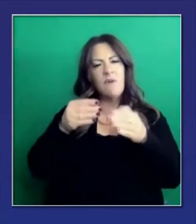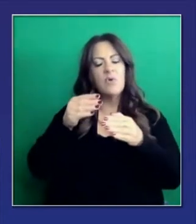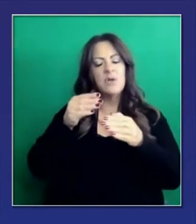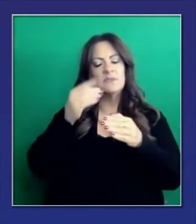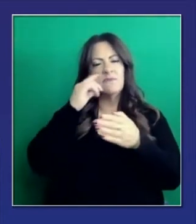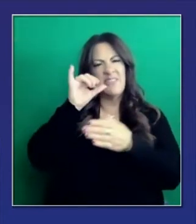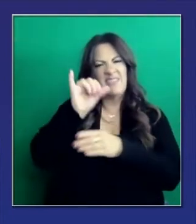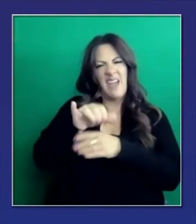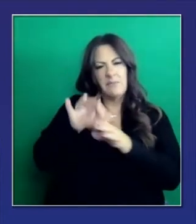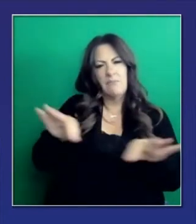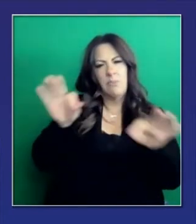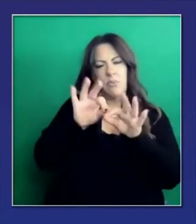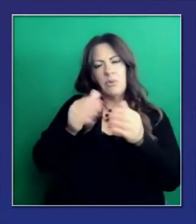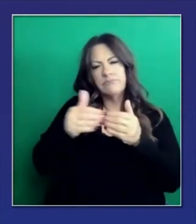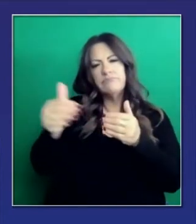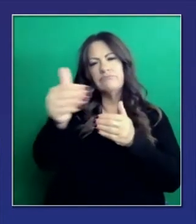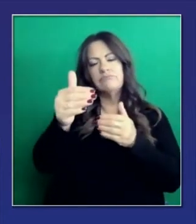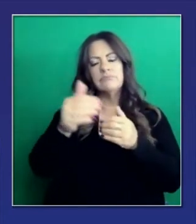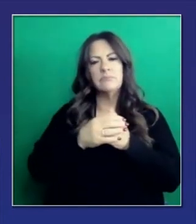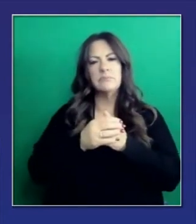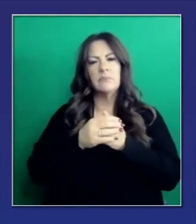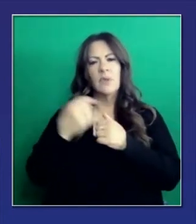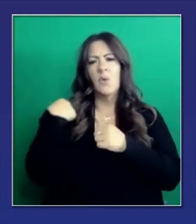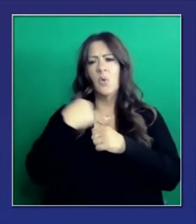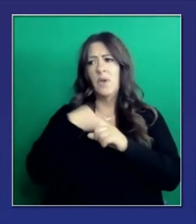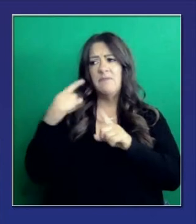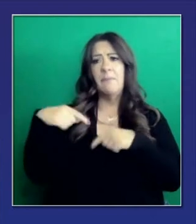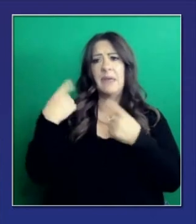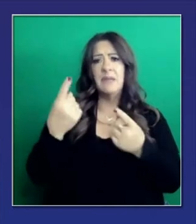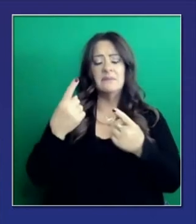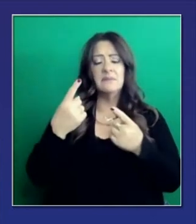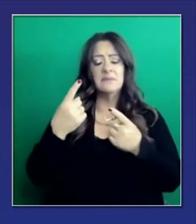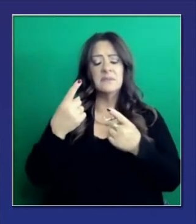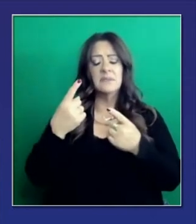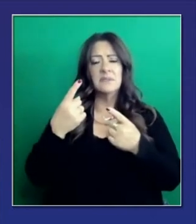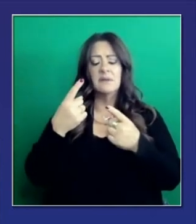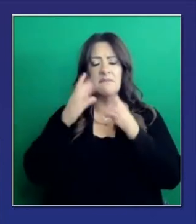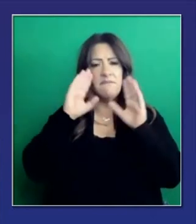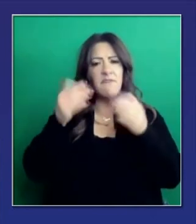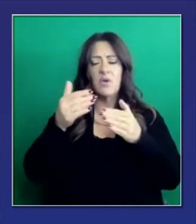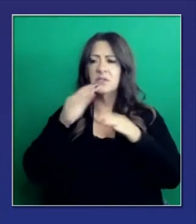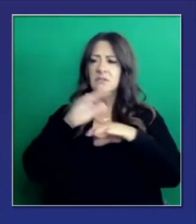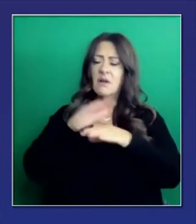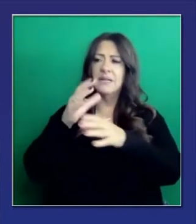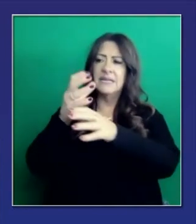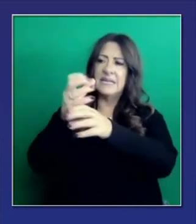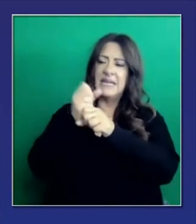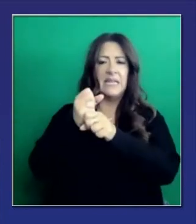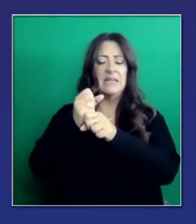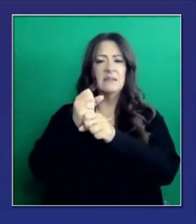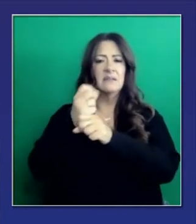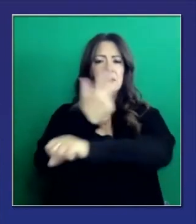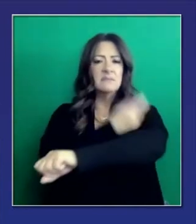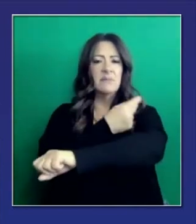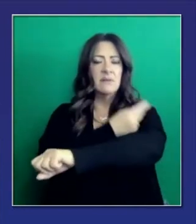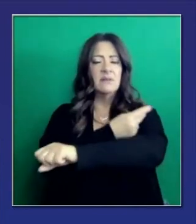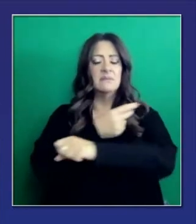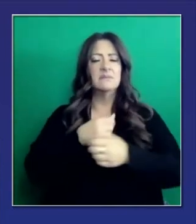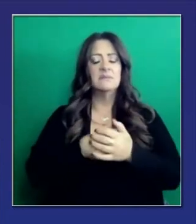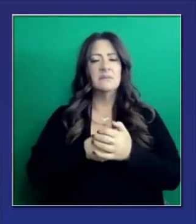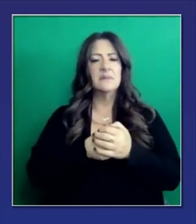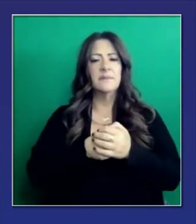De ahora en adelante. Ha sido francamente el enfoque durante muchas semanas. El suministro ha sido una parte importante. Y